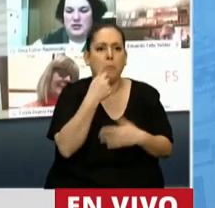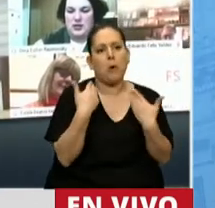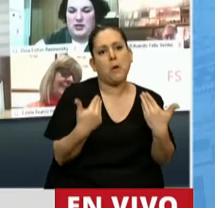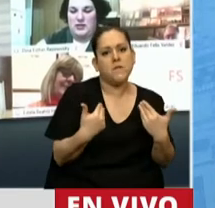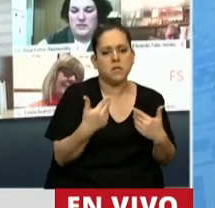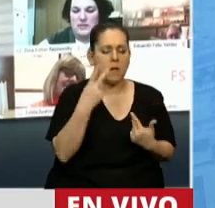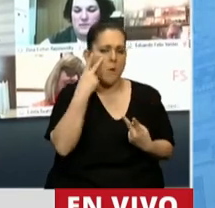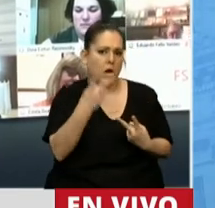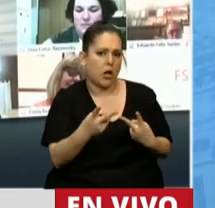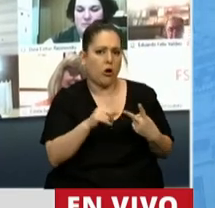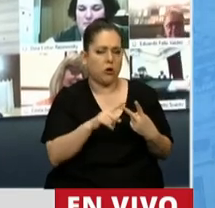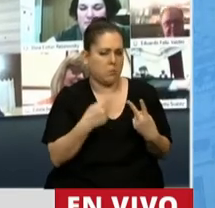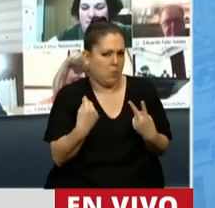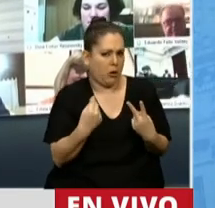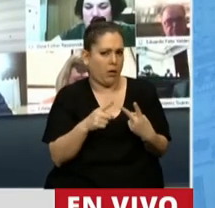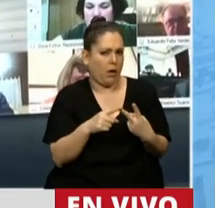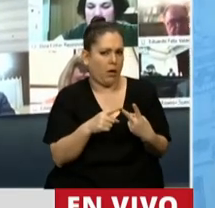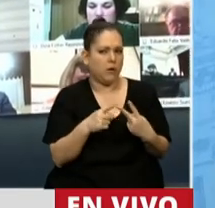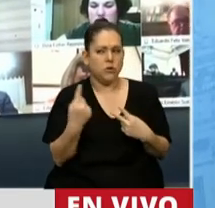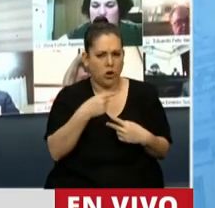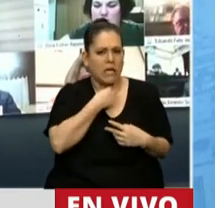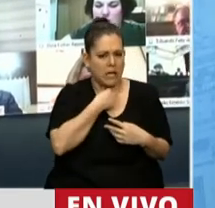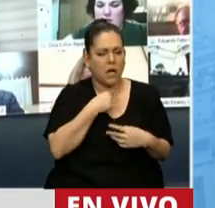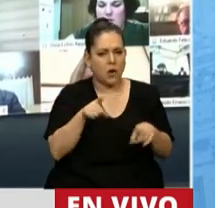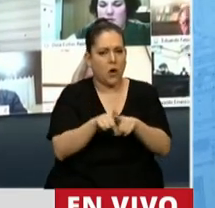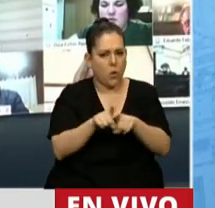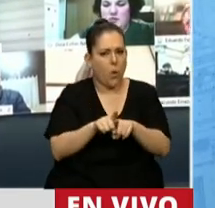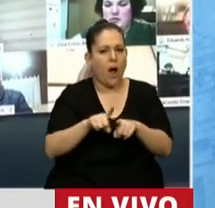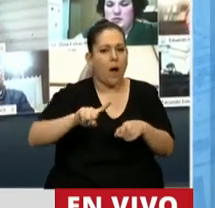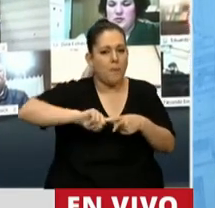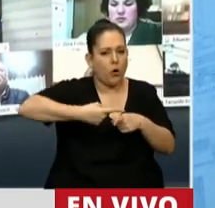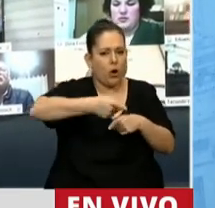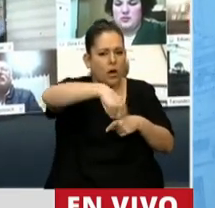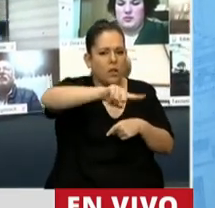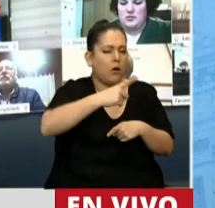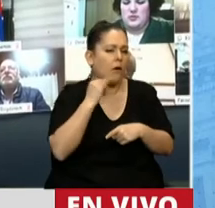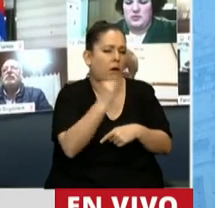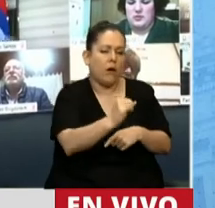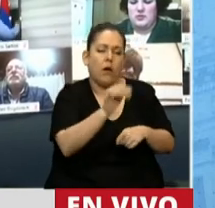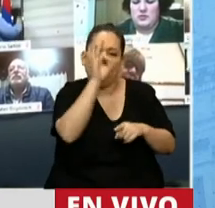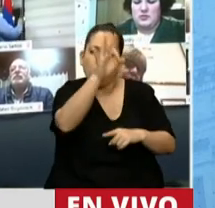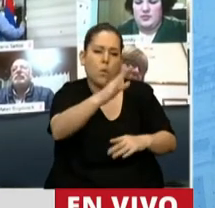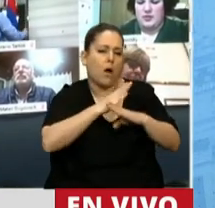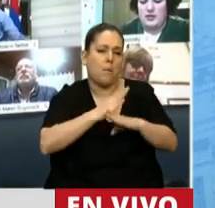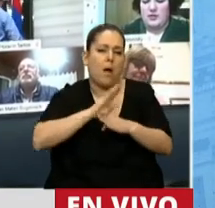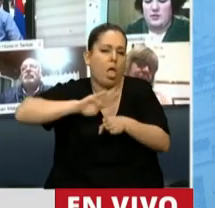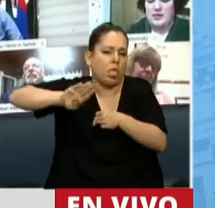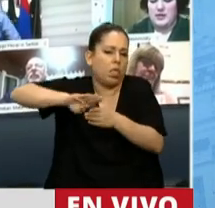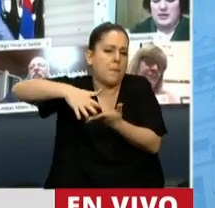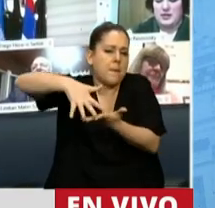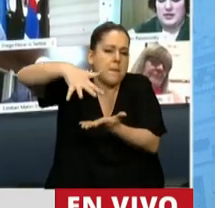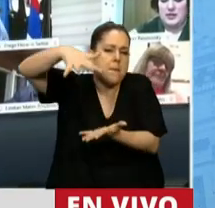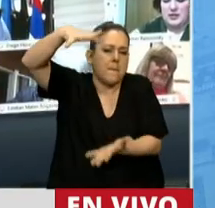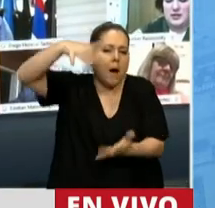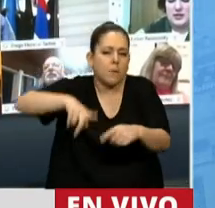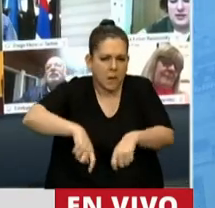reconocen y por qué destacan? Yo lo que quiero hacer es una invitación al arco político a que no volvamos nunca más a un esquema de endeudamiento que tanto